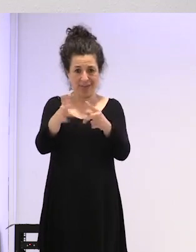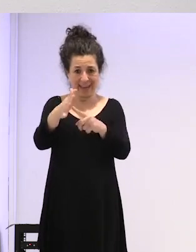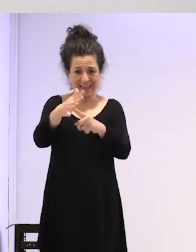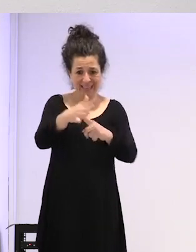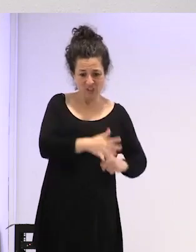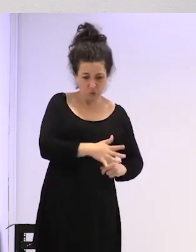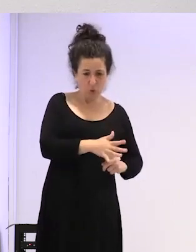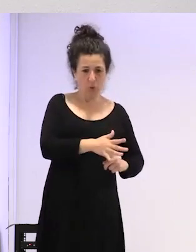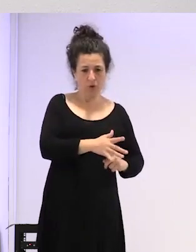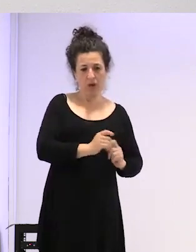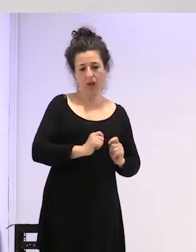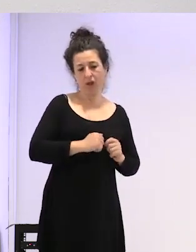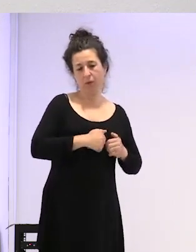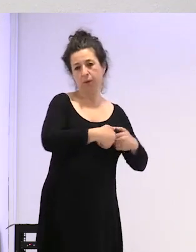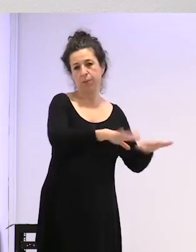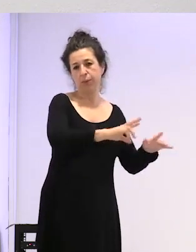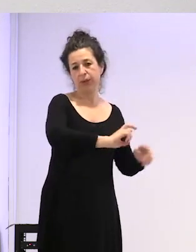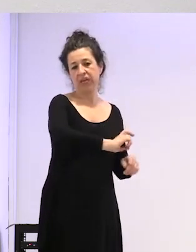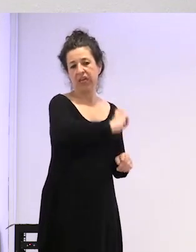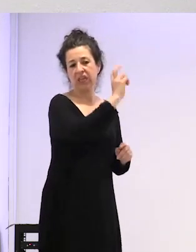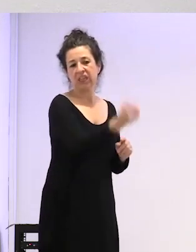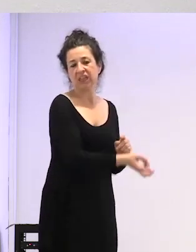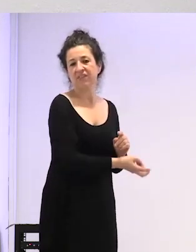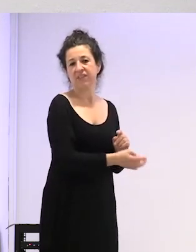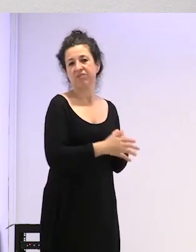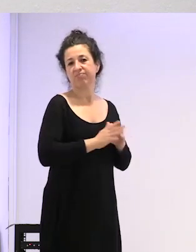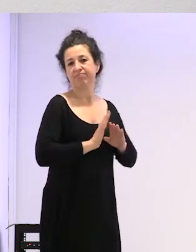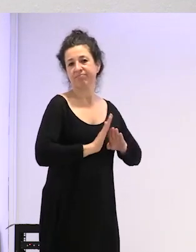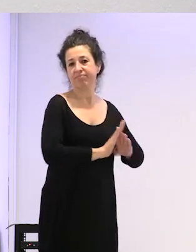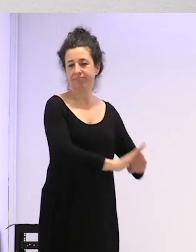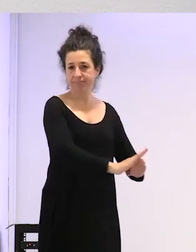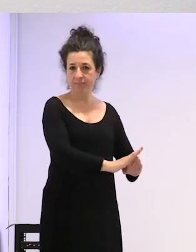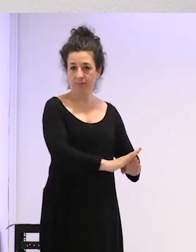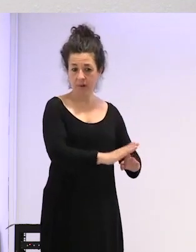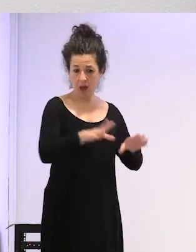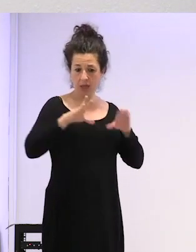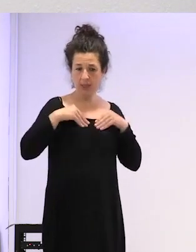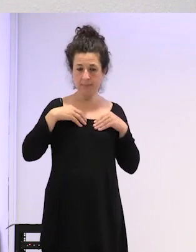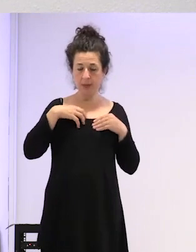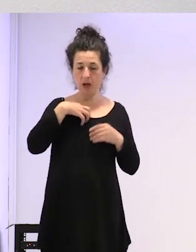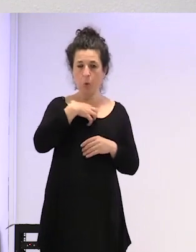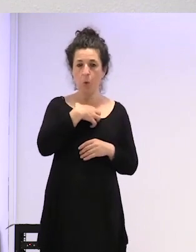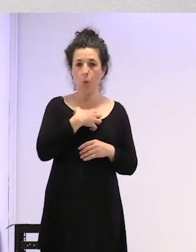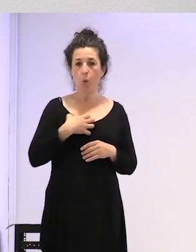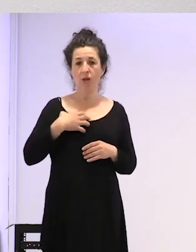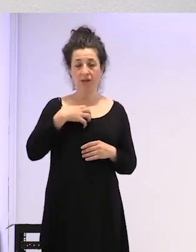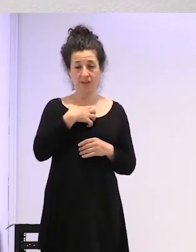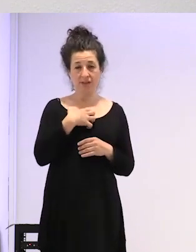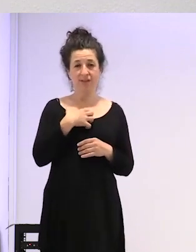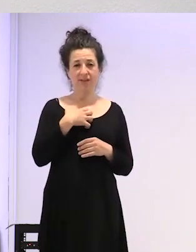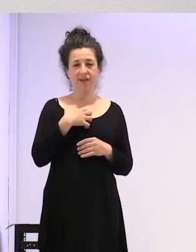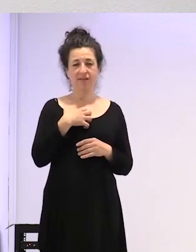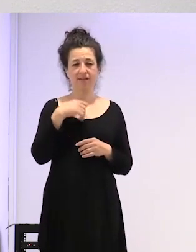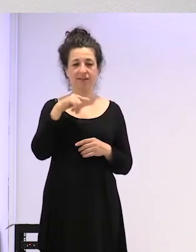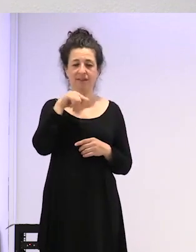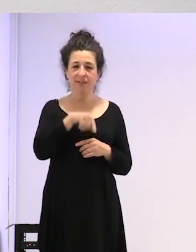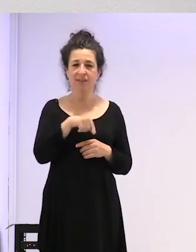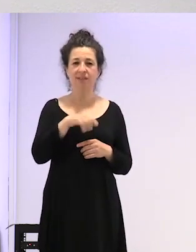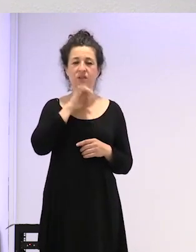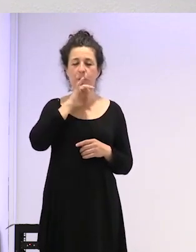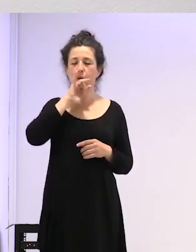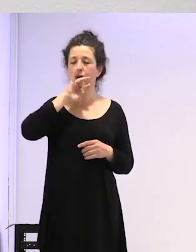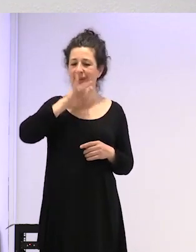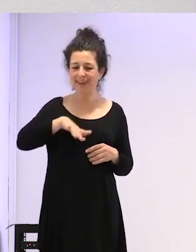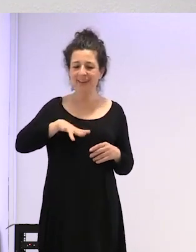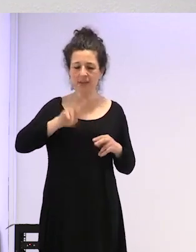te pone en lo diverso ¿no? en la otredad cuesta mucho y esto aunque sepas claramente quién es aunque